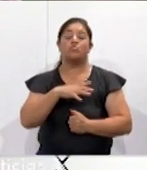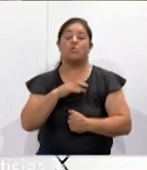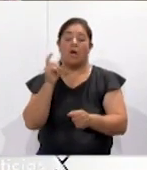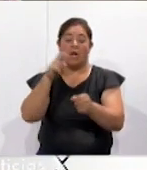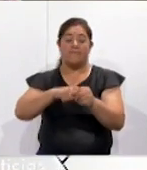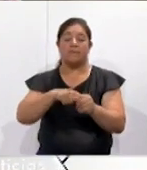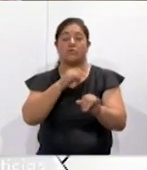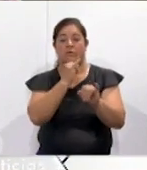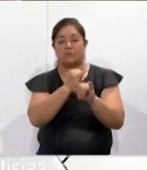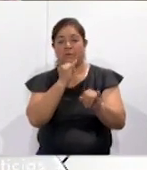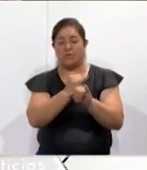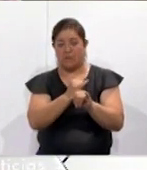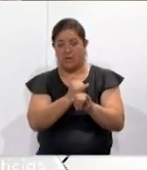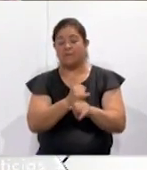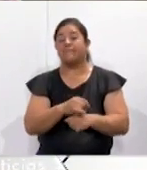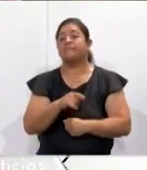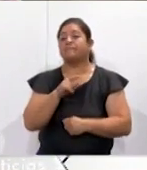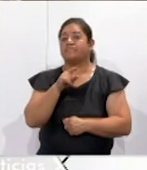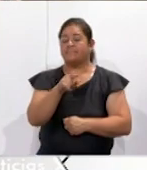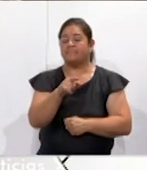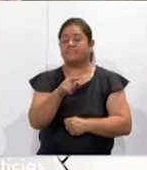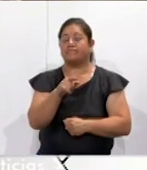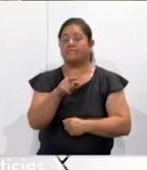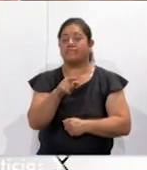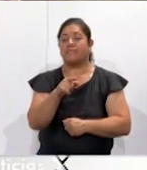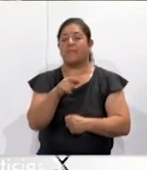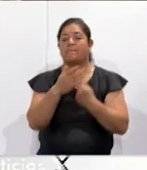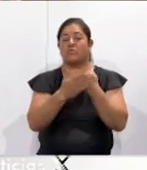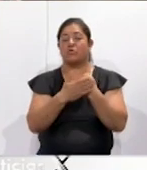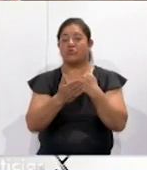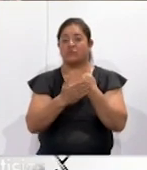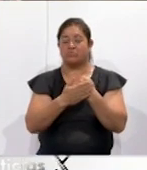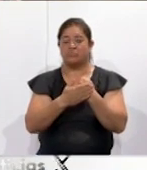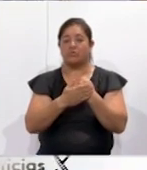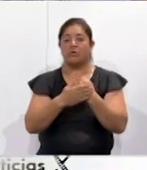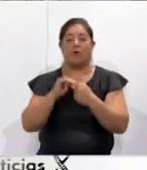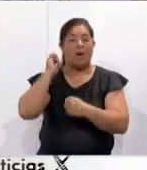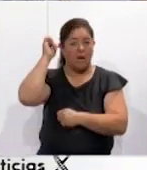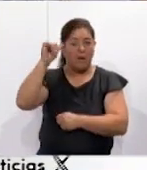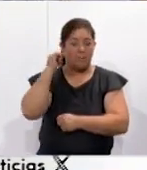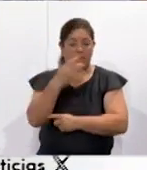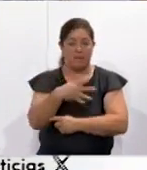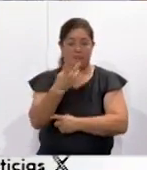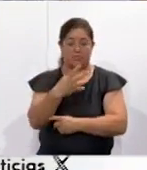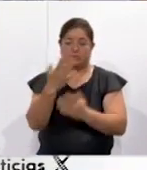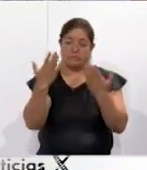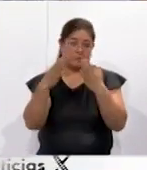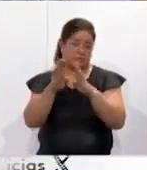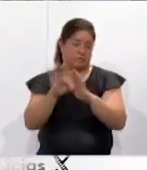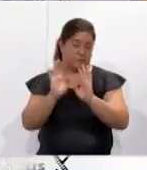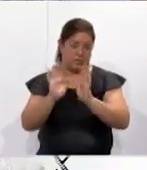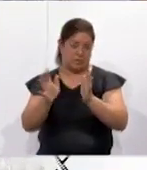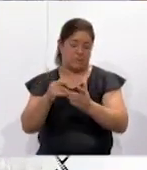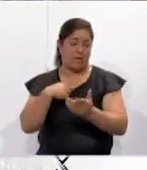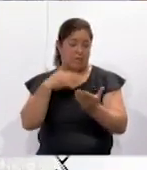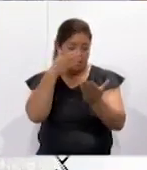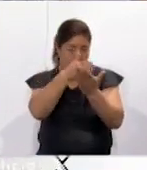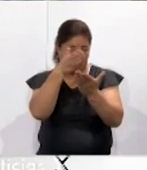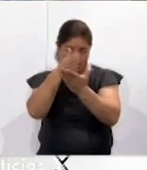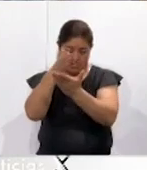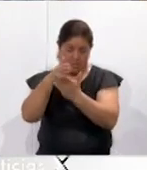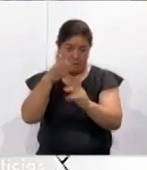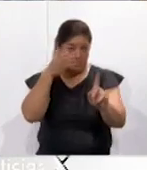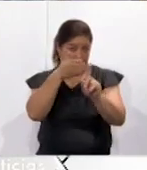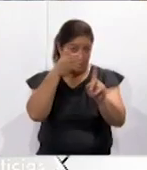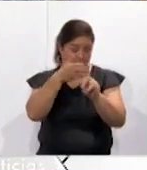Esta convocatoria está abierta, cierra el próximo 14 de abril y va dirigida precisamente a todos los